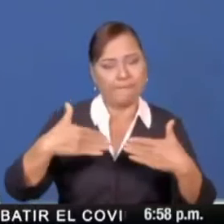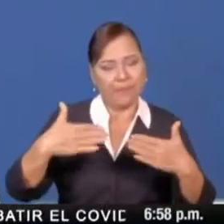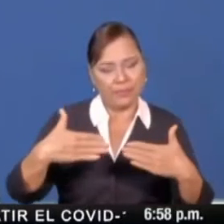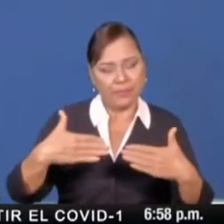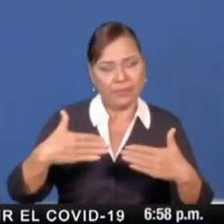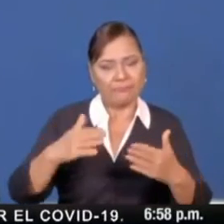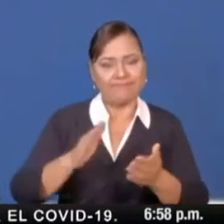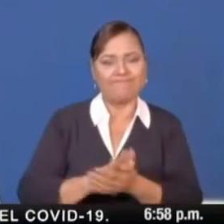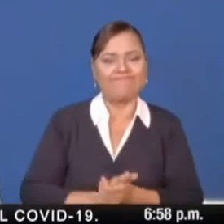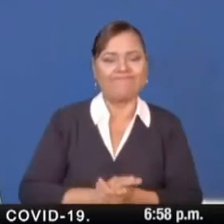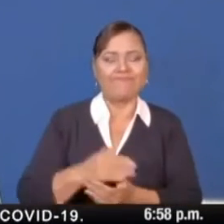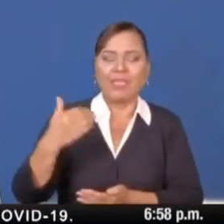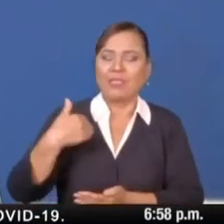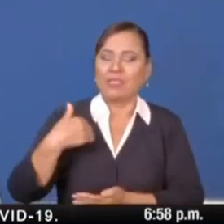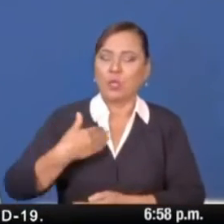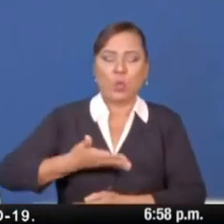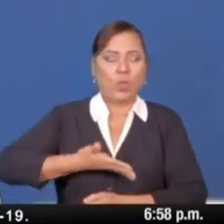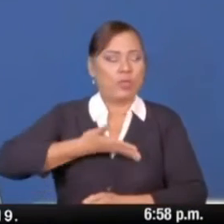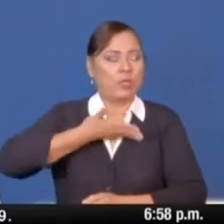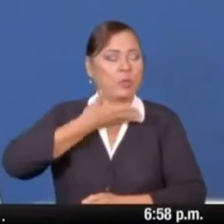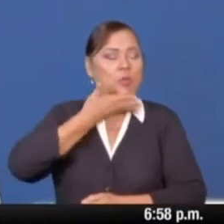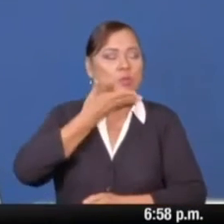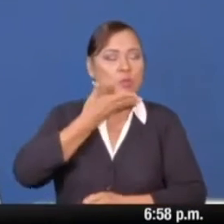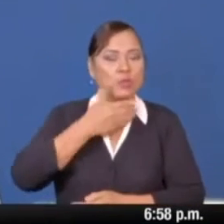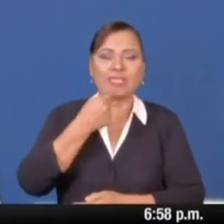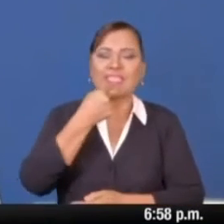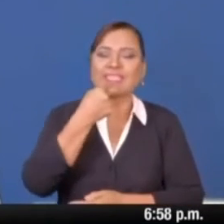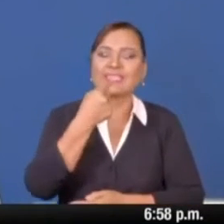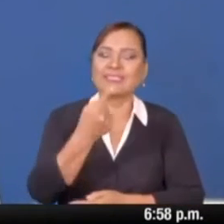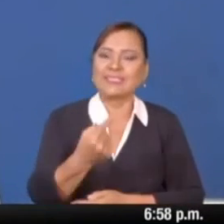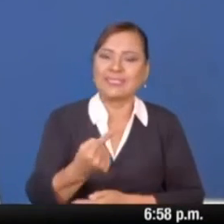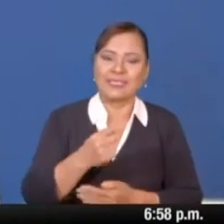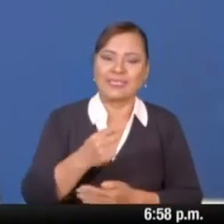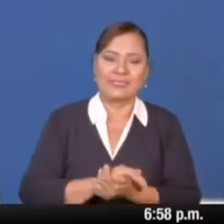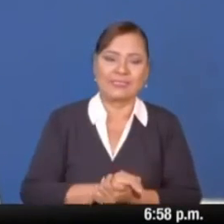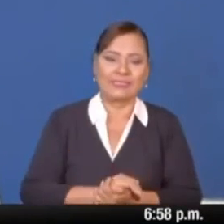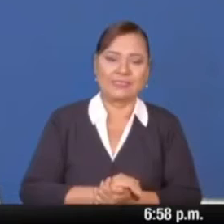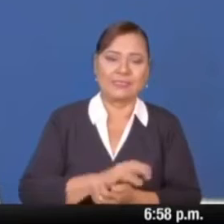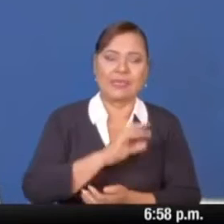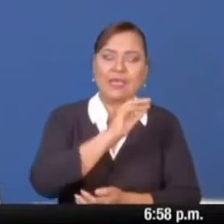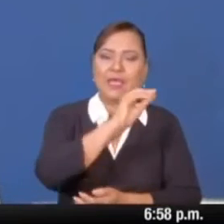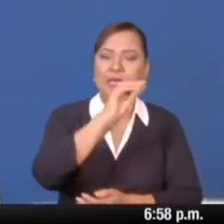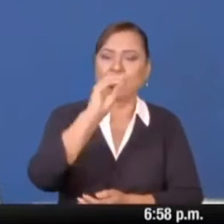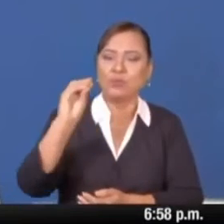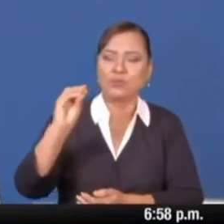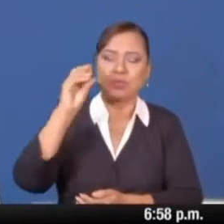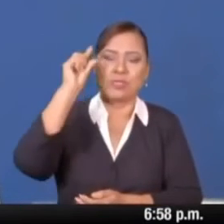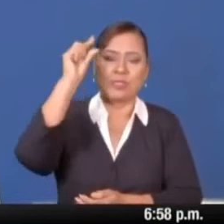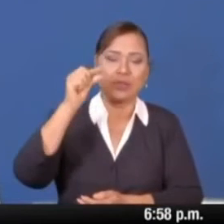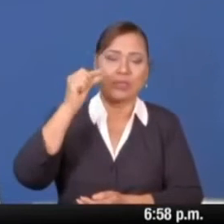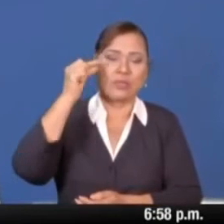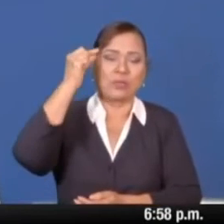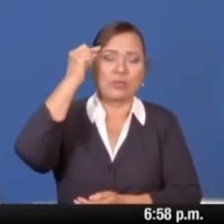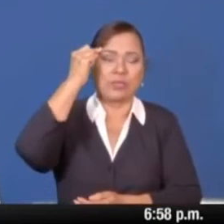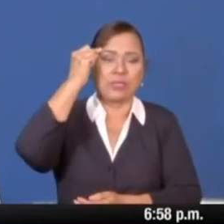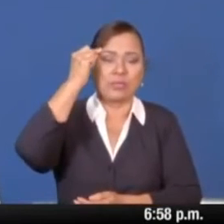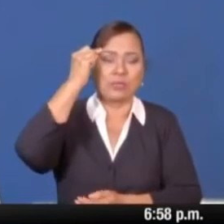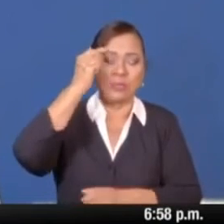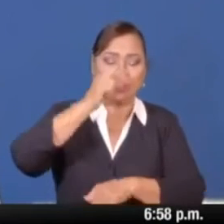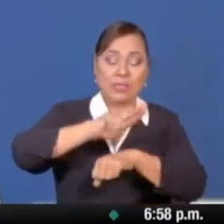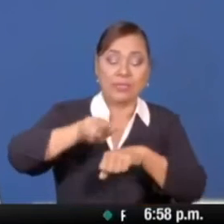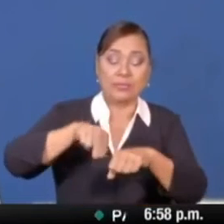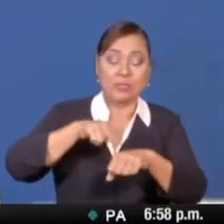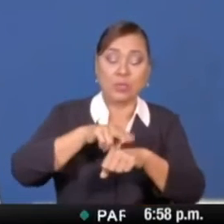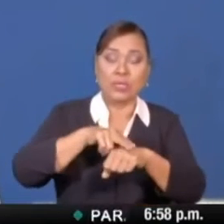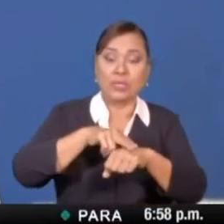Tengo el honor de anunciarles que el gobierno nacional aprobó el uso